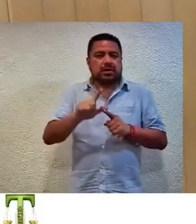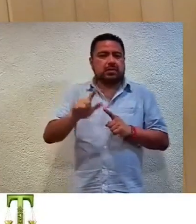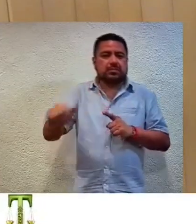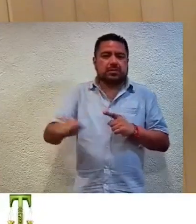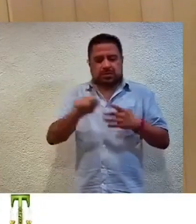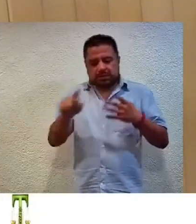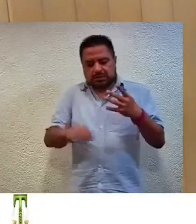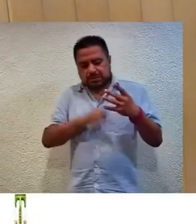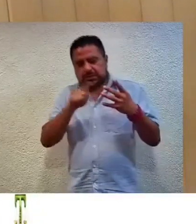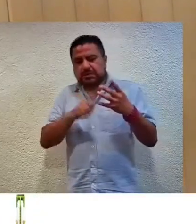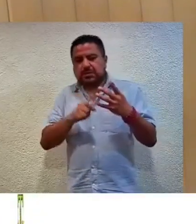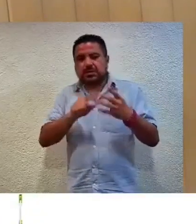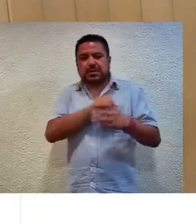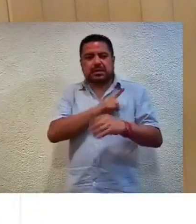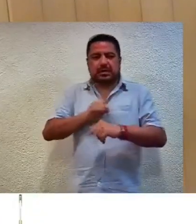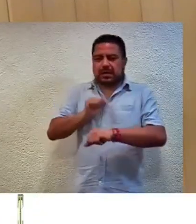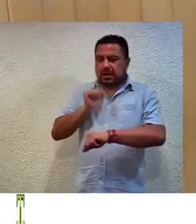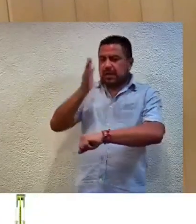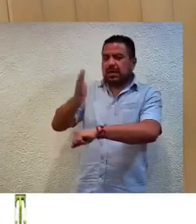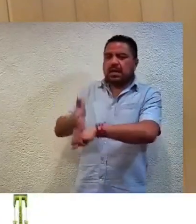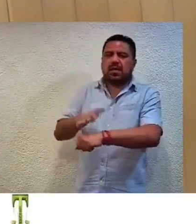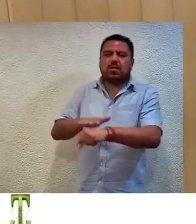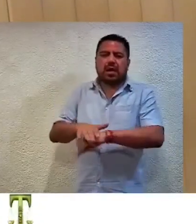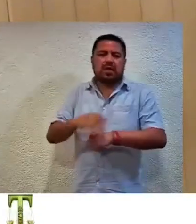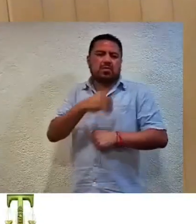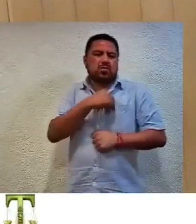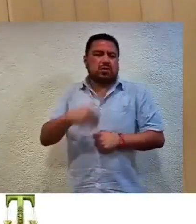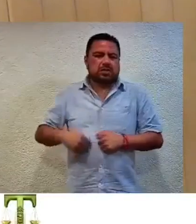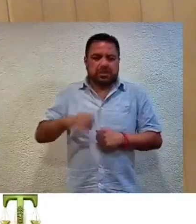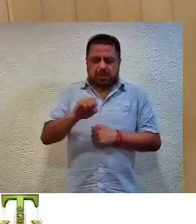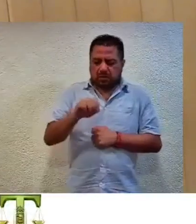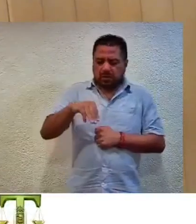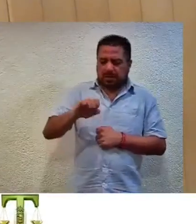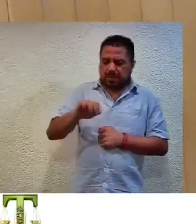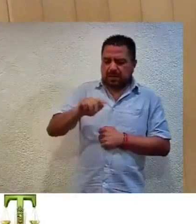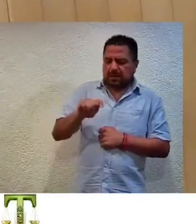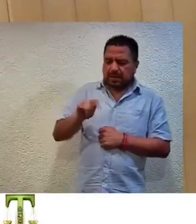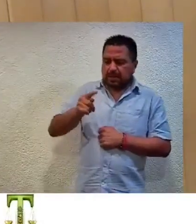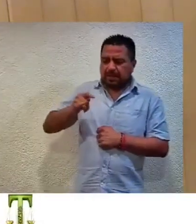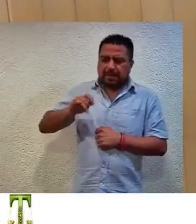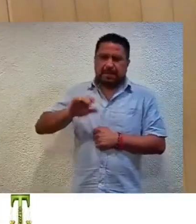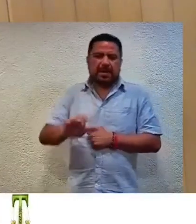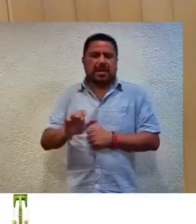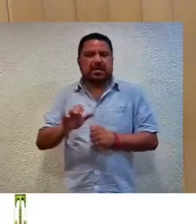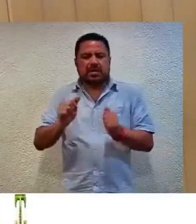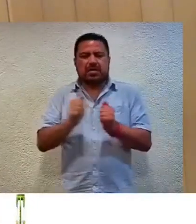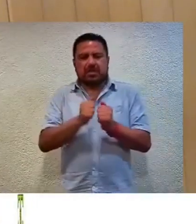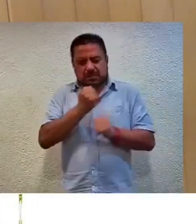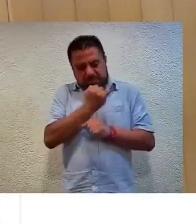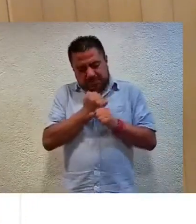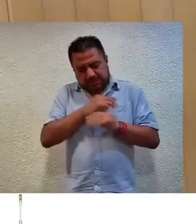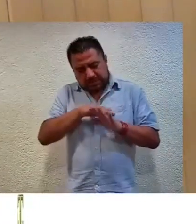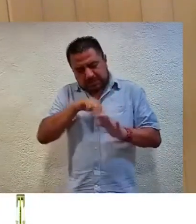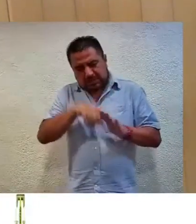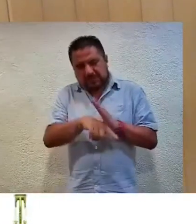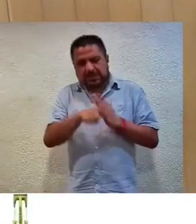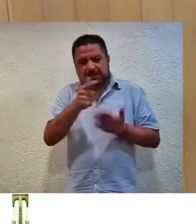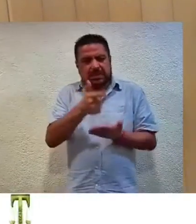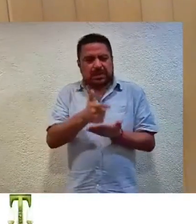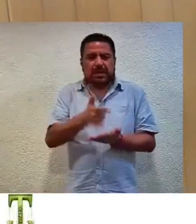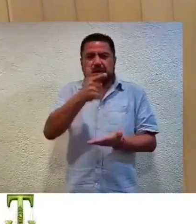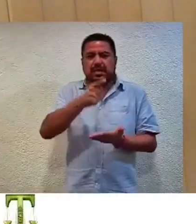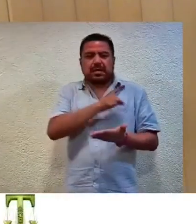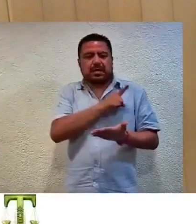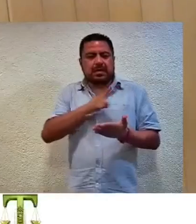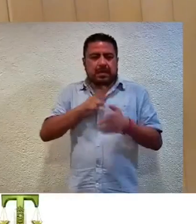Cuarto, se amonesta públicamente al H. Ayuntamiento de Ometepec, Guerrero, en términos de lo precisado en el estudio de agravio relativo al